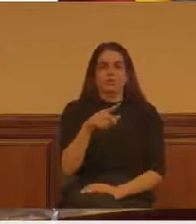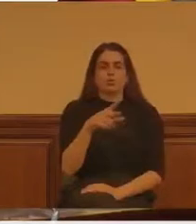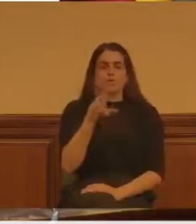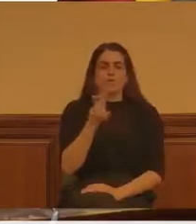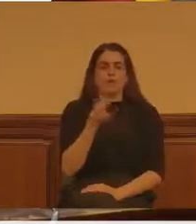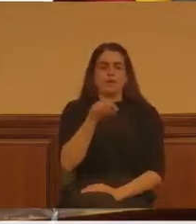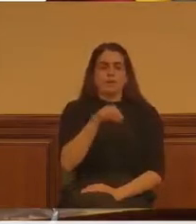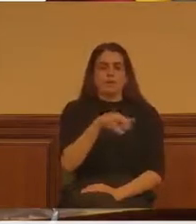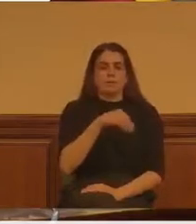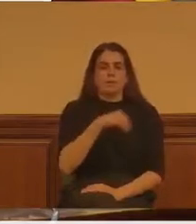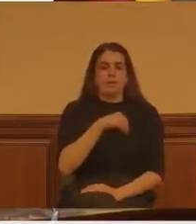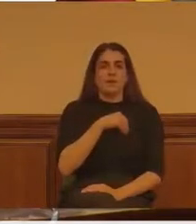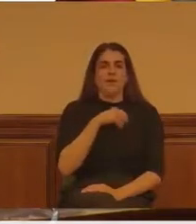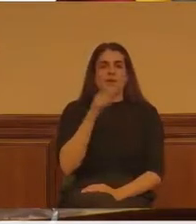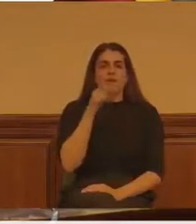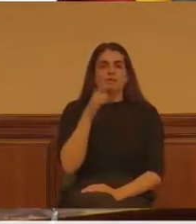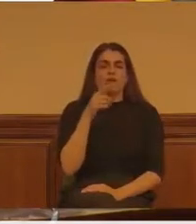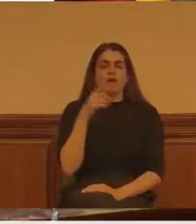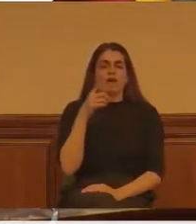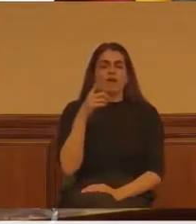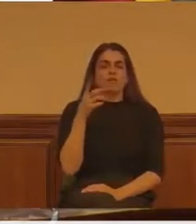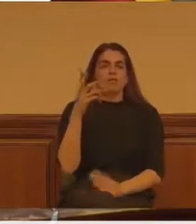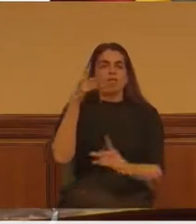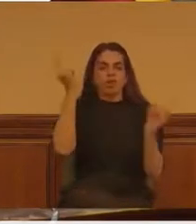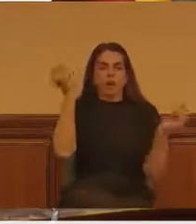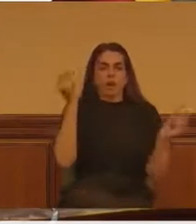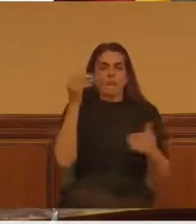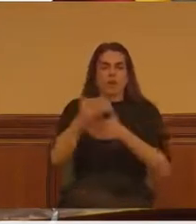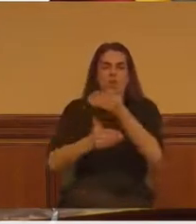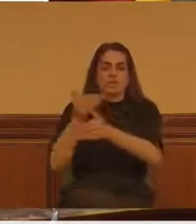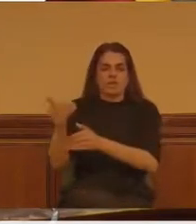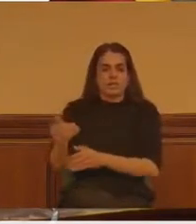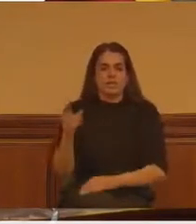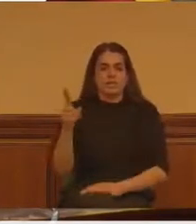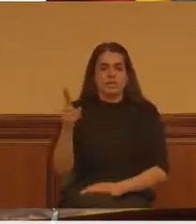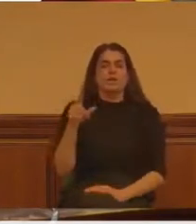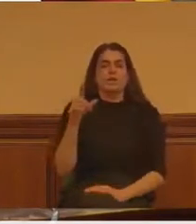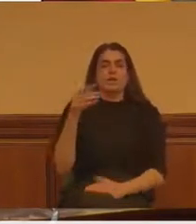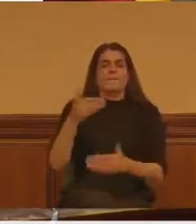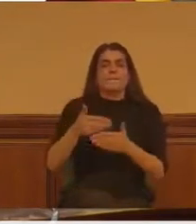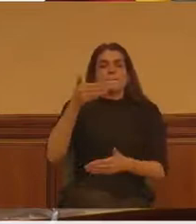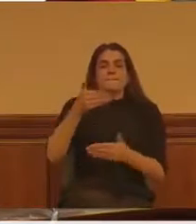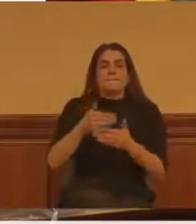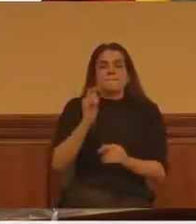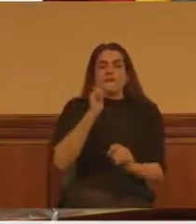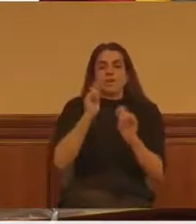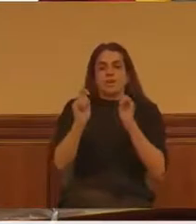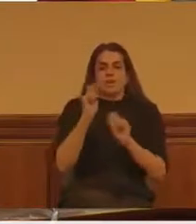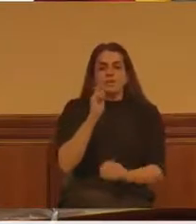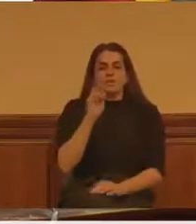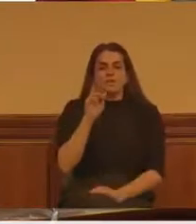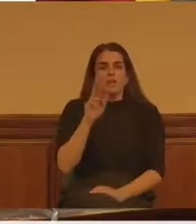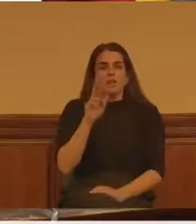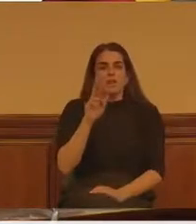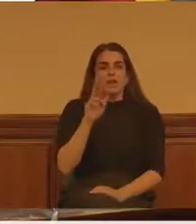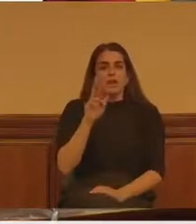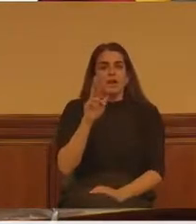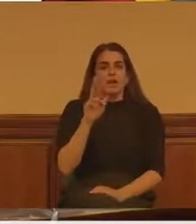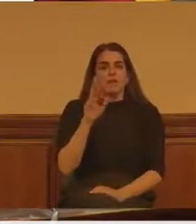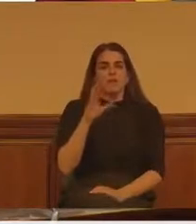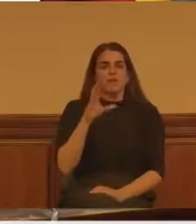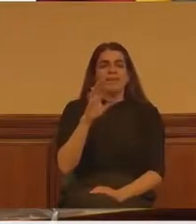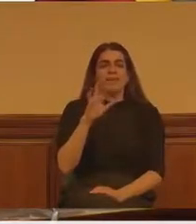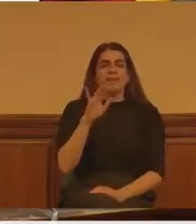zorra progresista. Es un tuit de respuesta a un artículo de la periodista fallarás. Lola fallarás. Creo que se llama Lola. Cristina,